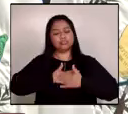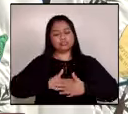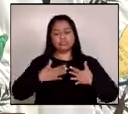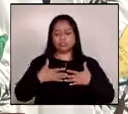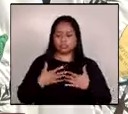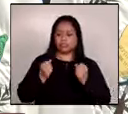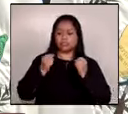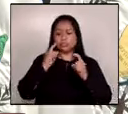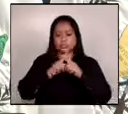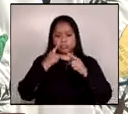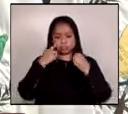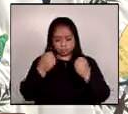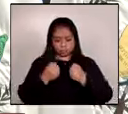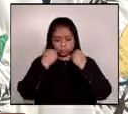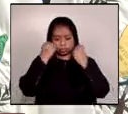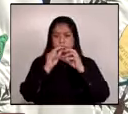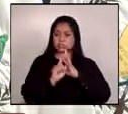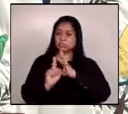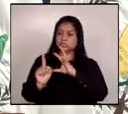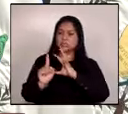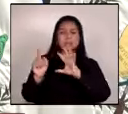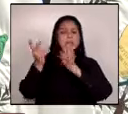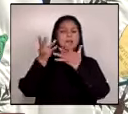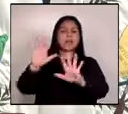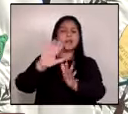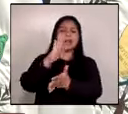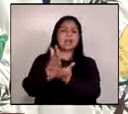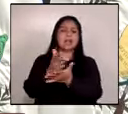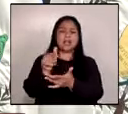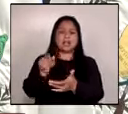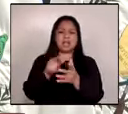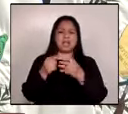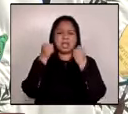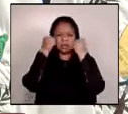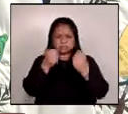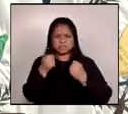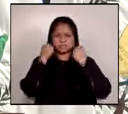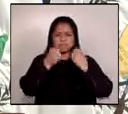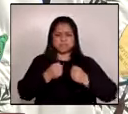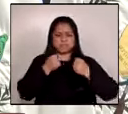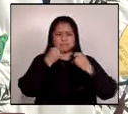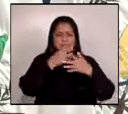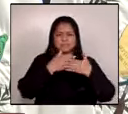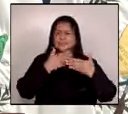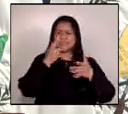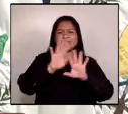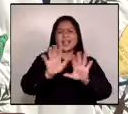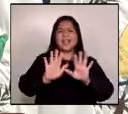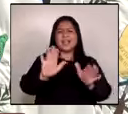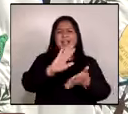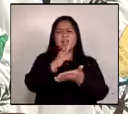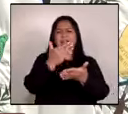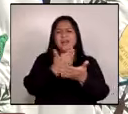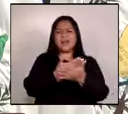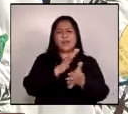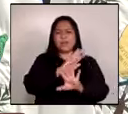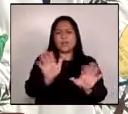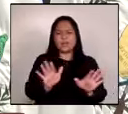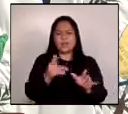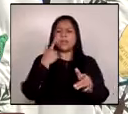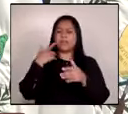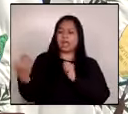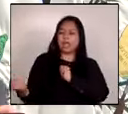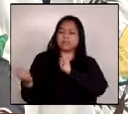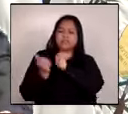liderazgos para que dejen de estar en la resistencia y pasen a liderar junto con nosotros